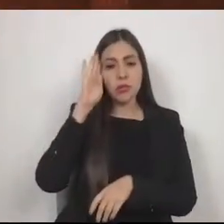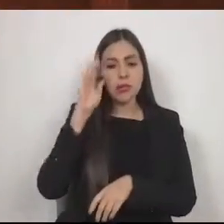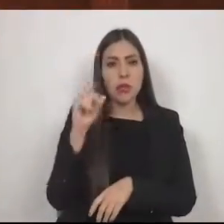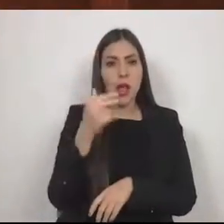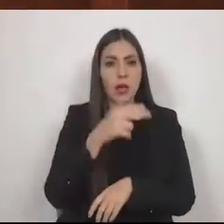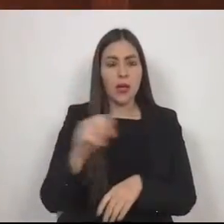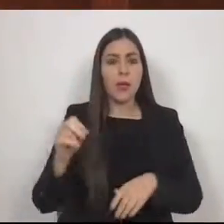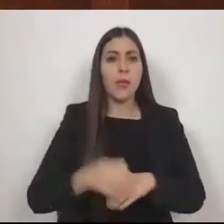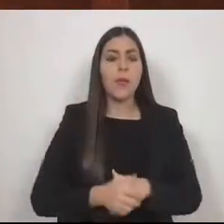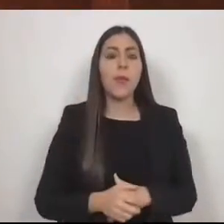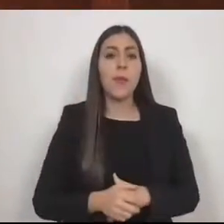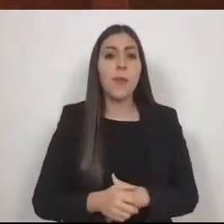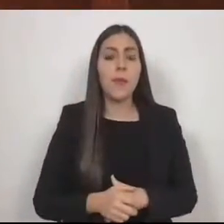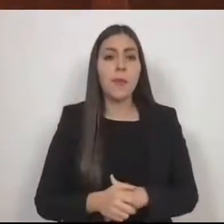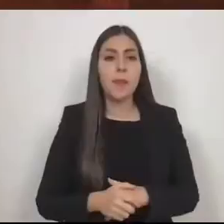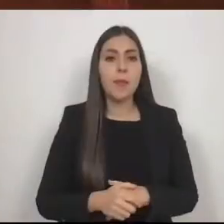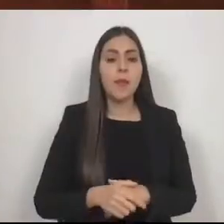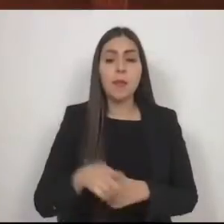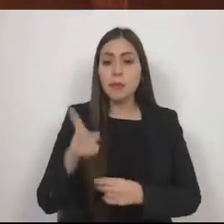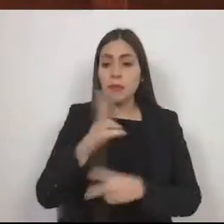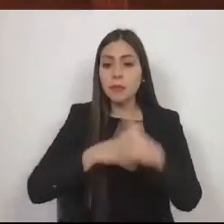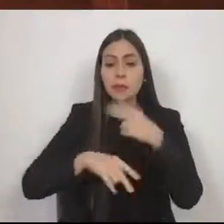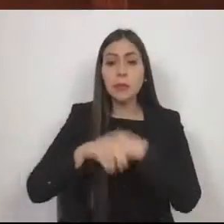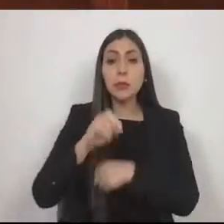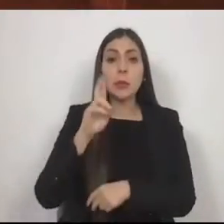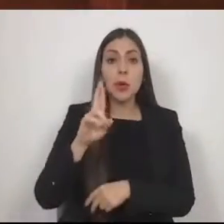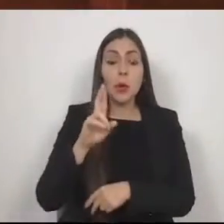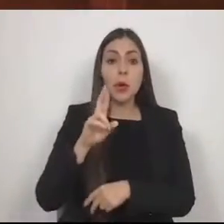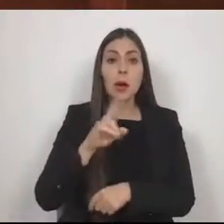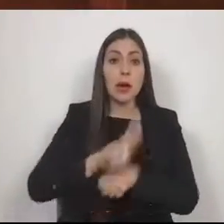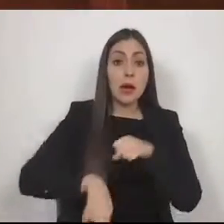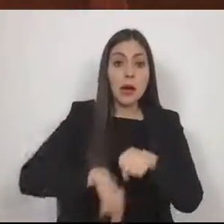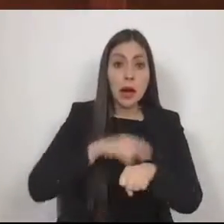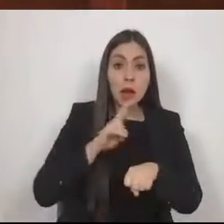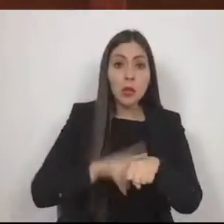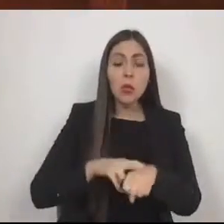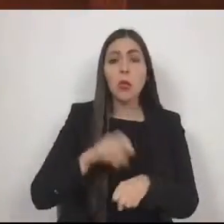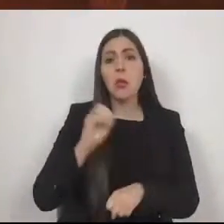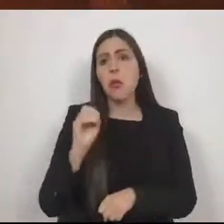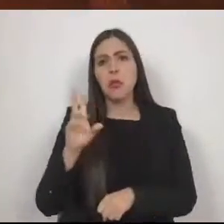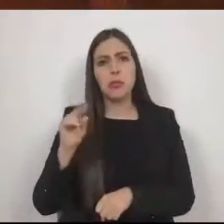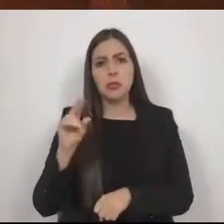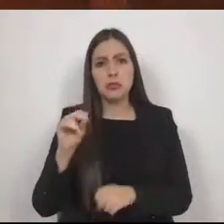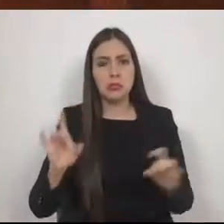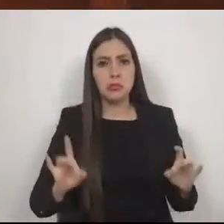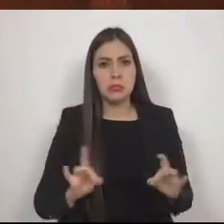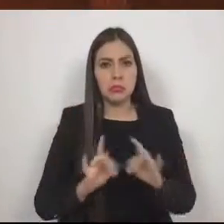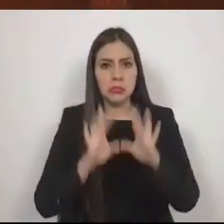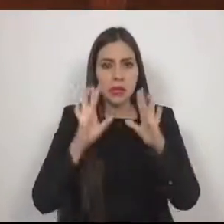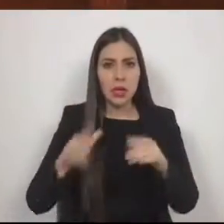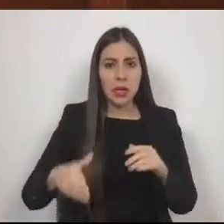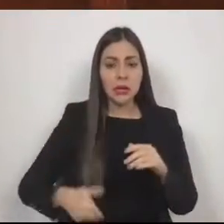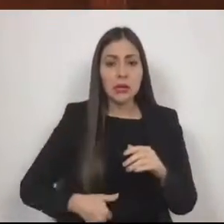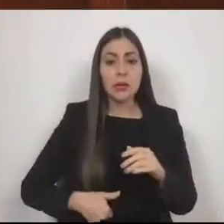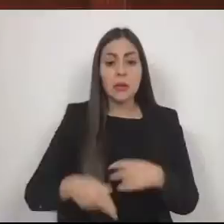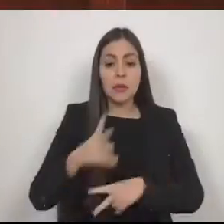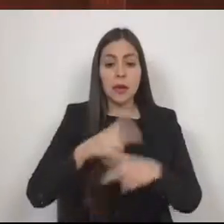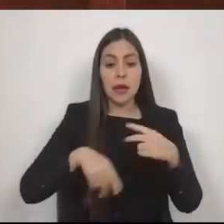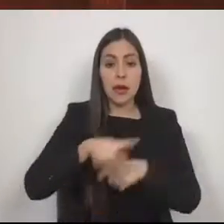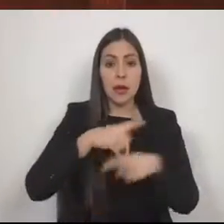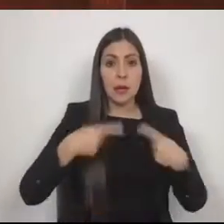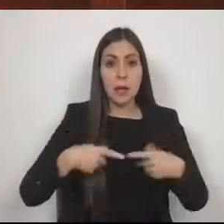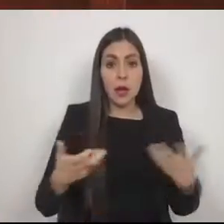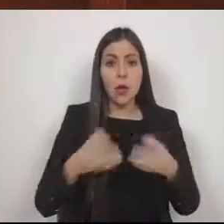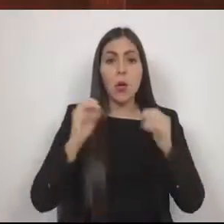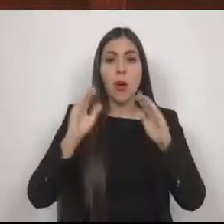concatenados o no de origen natural, de la actividad humana o aquellos provenientes del espacio exterior que cuando